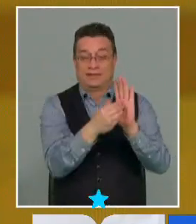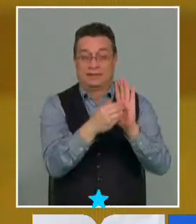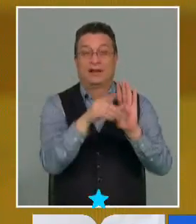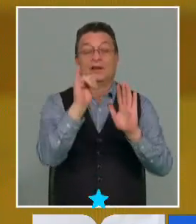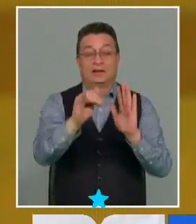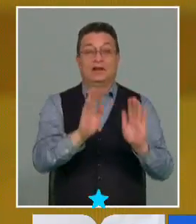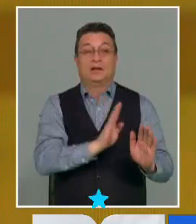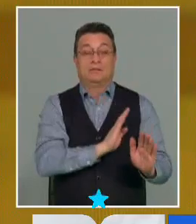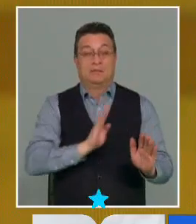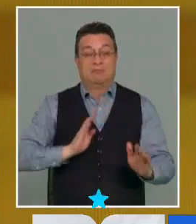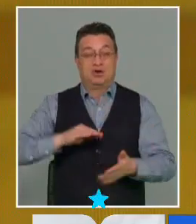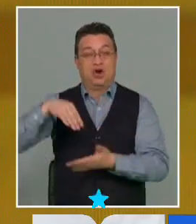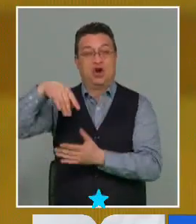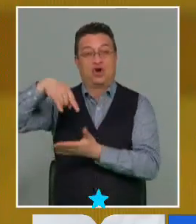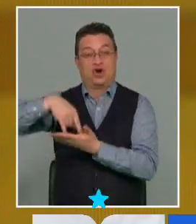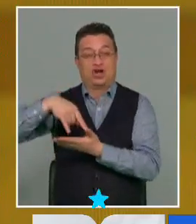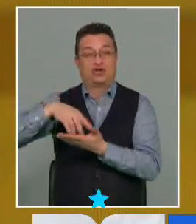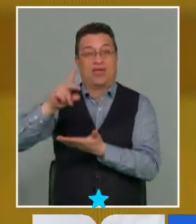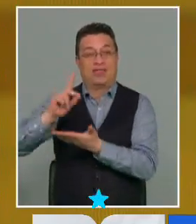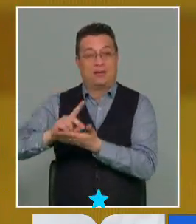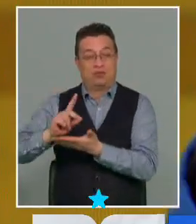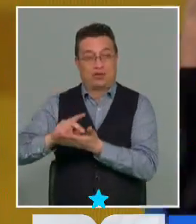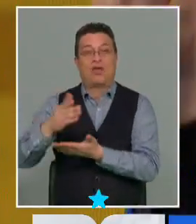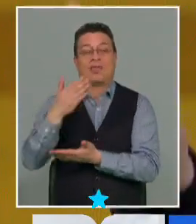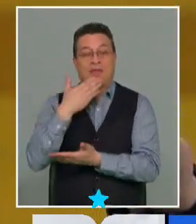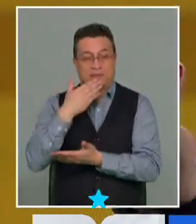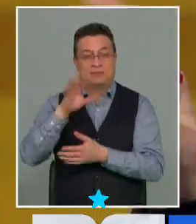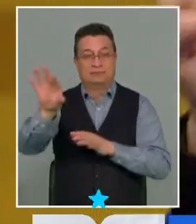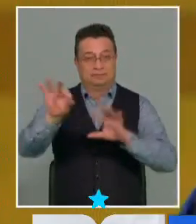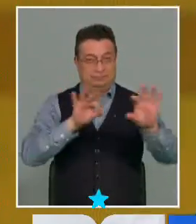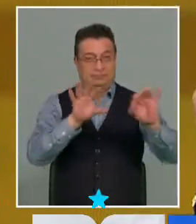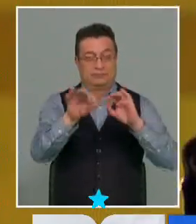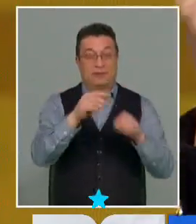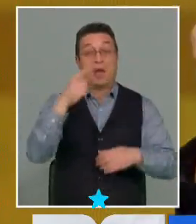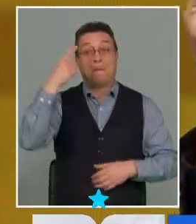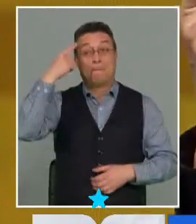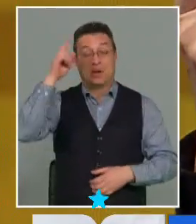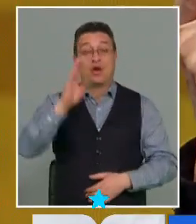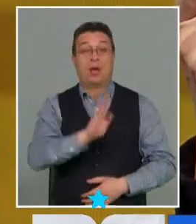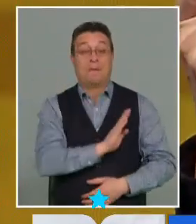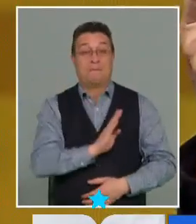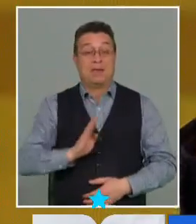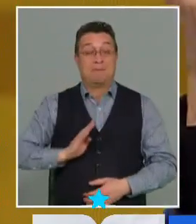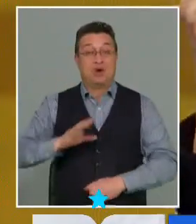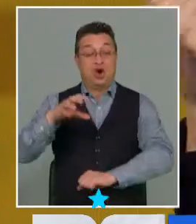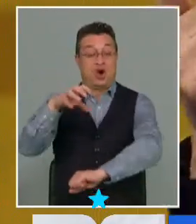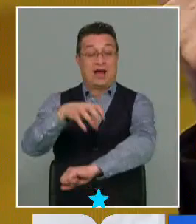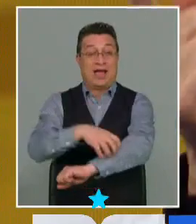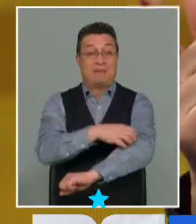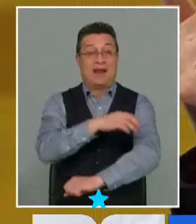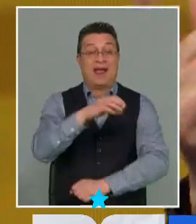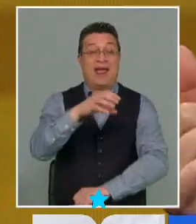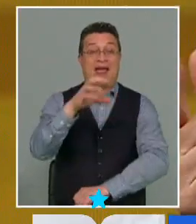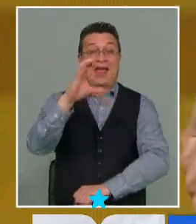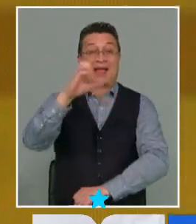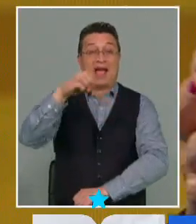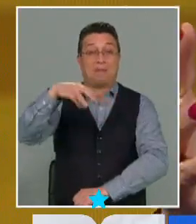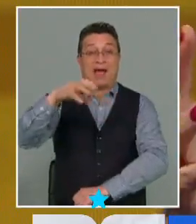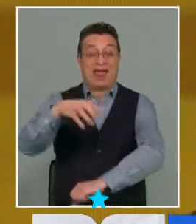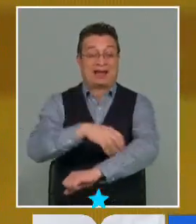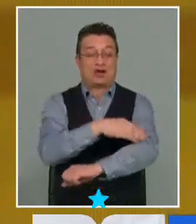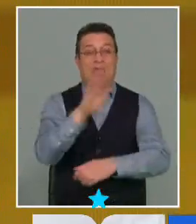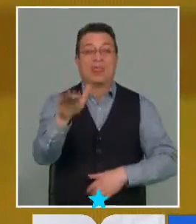que los integrantes del Congreso de Diputadas y Diputados. Sin embargo, los miembros de la Cámara de las Regiones van a ser elegidos después.